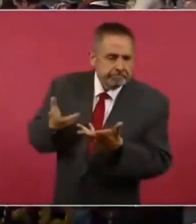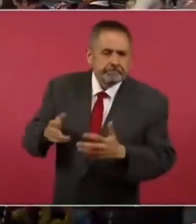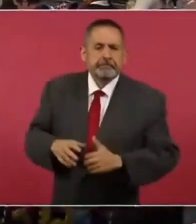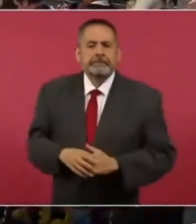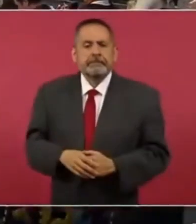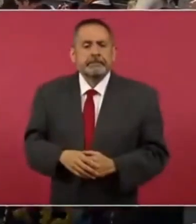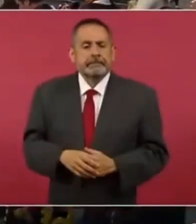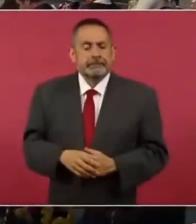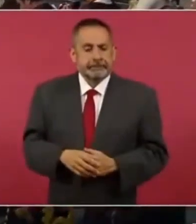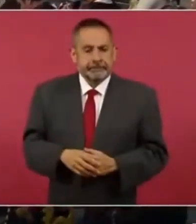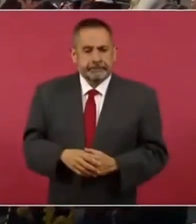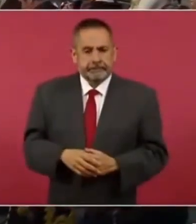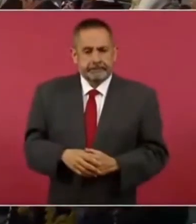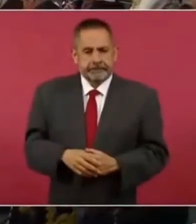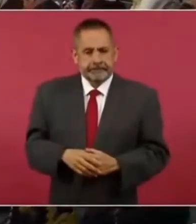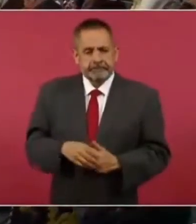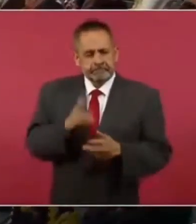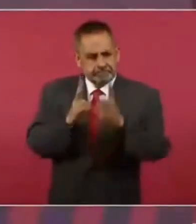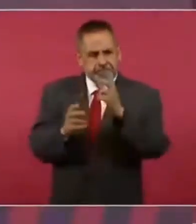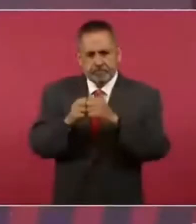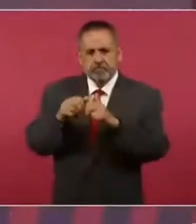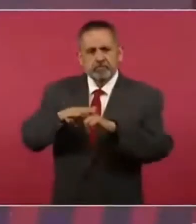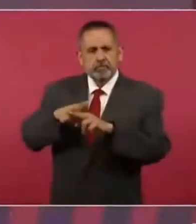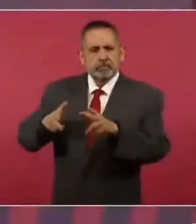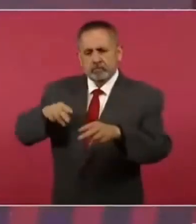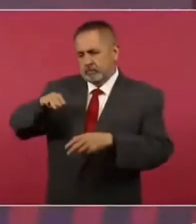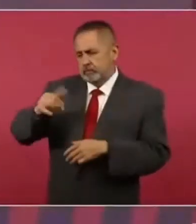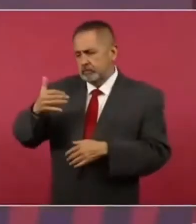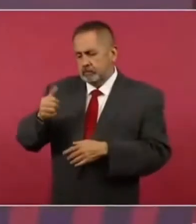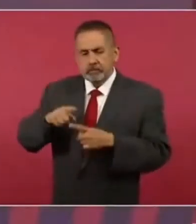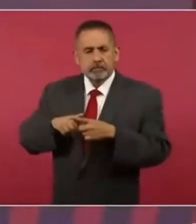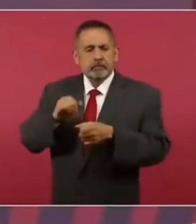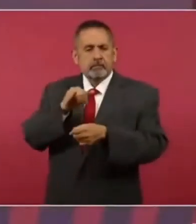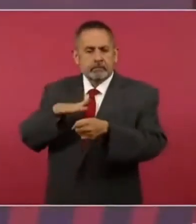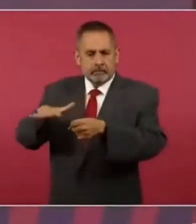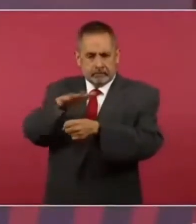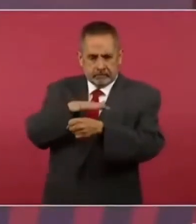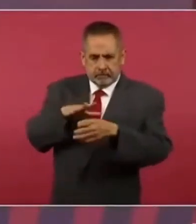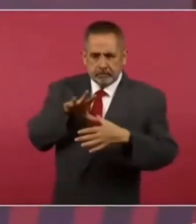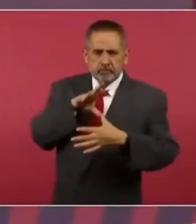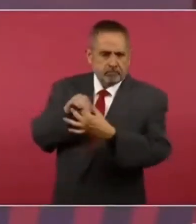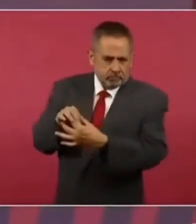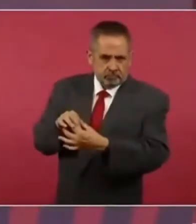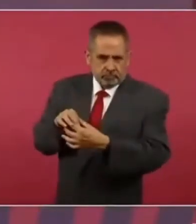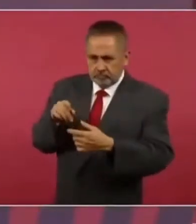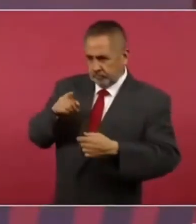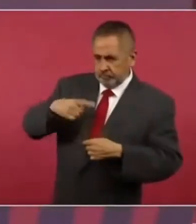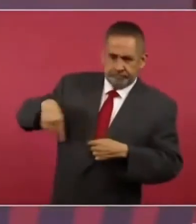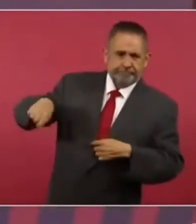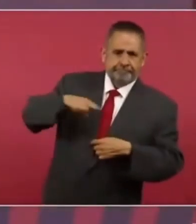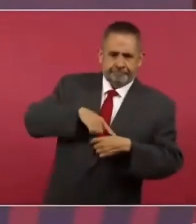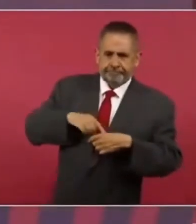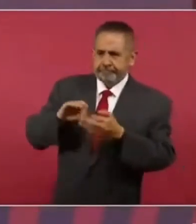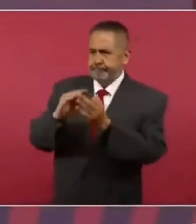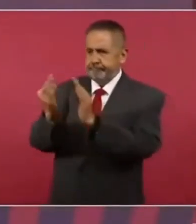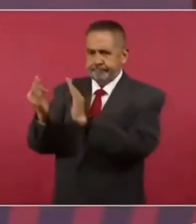Hablamos de lo del Tren Maya, hablamos del Istmo, de la integración completa.